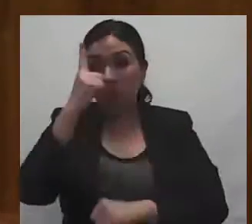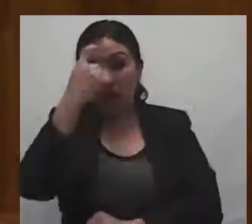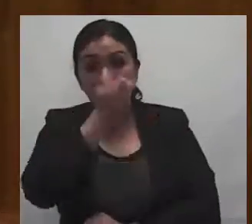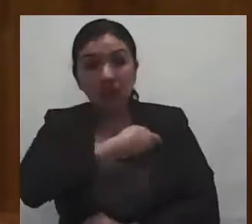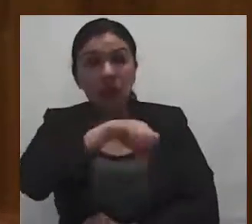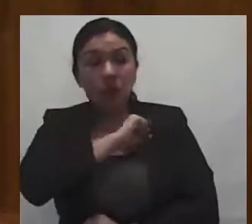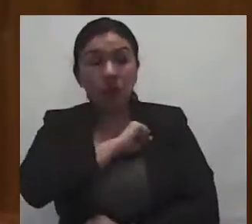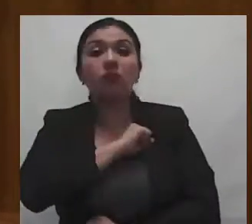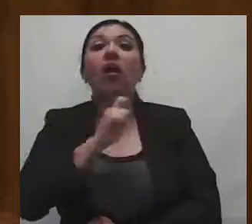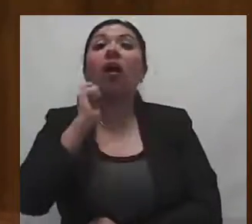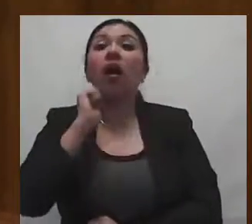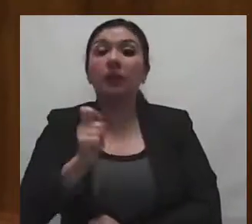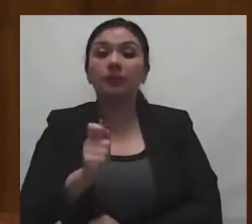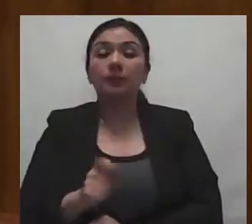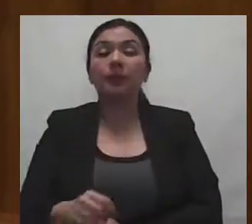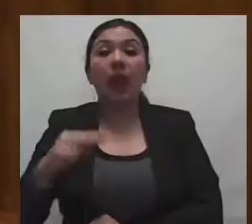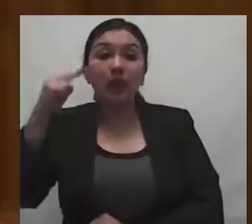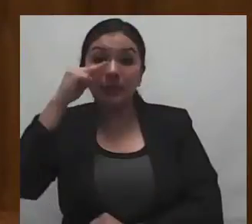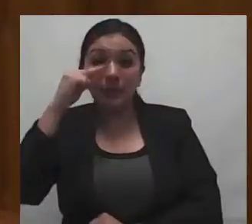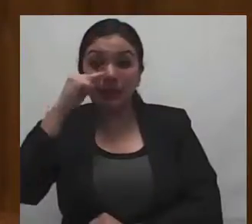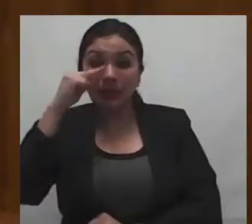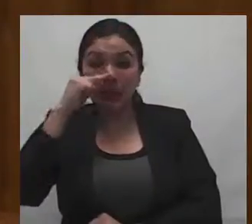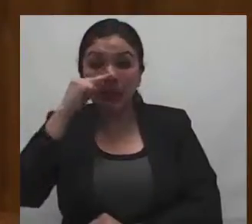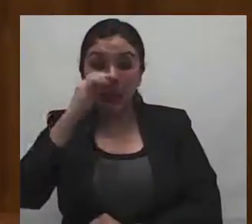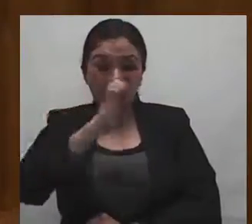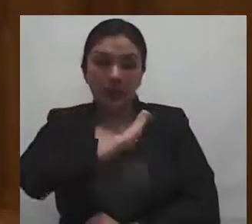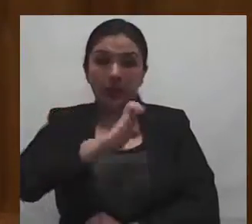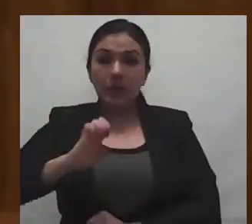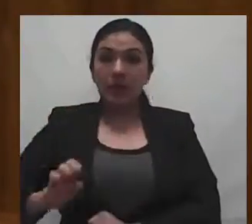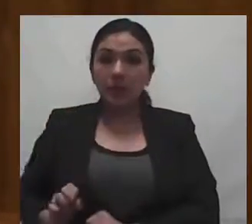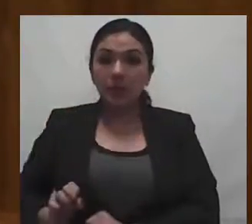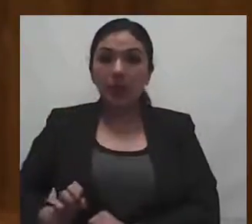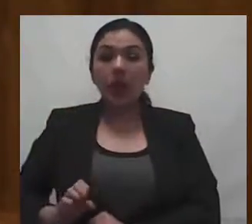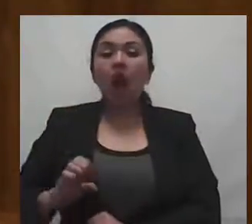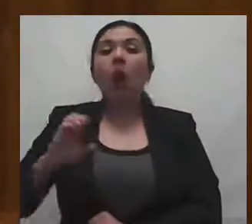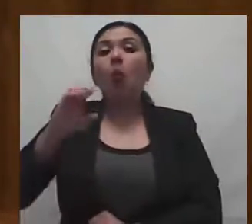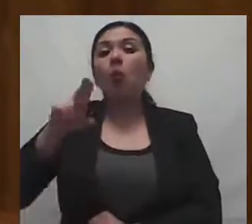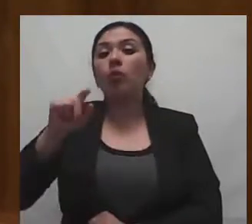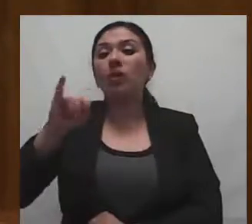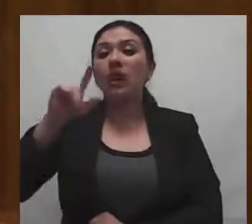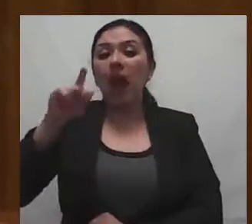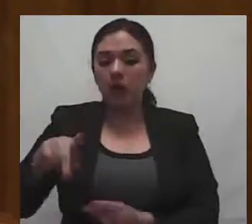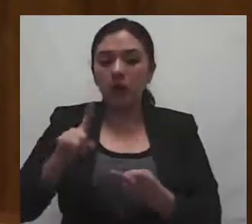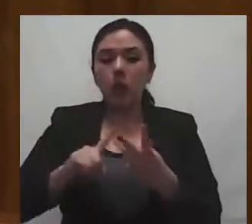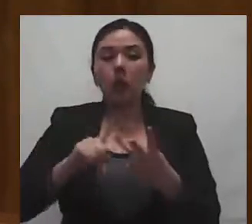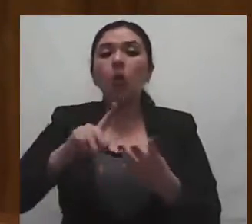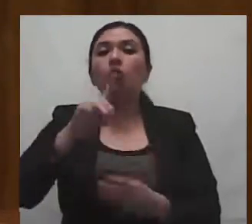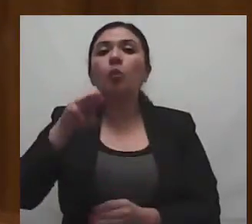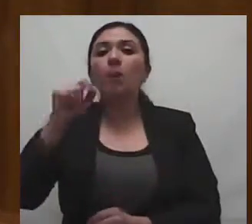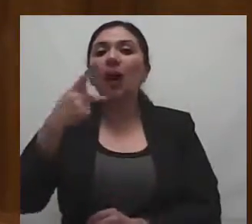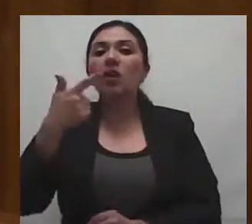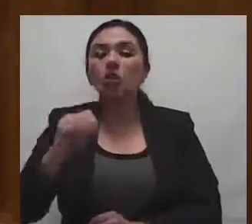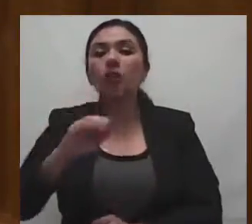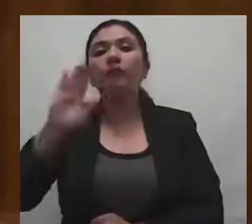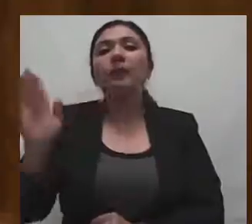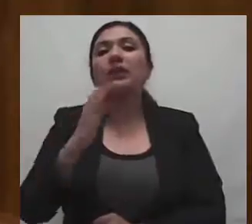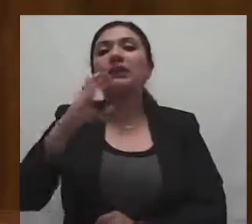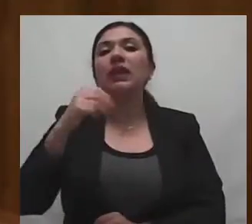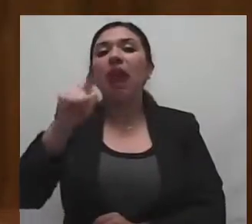son Nezahualcoyot, Ecatepec, Cuautitlán, Zumpango, Chalco, Texcoco,